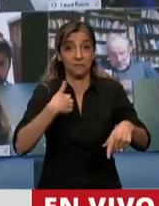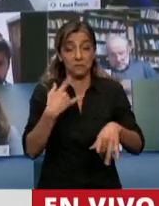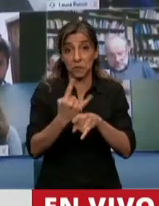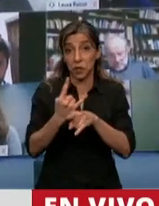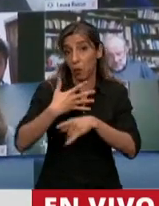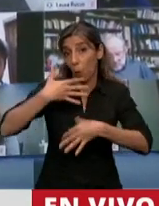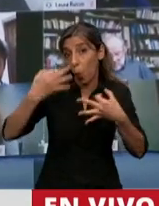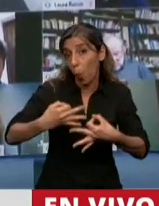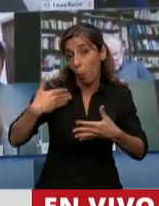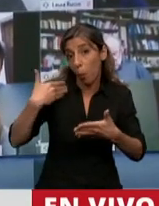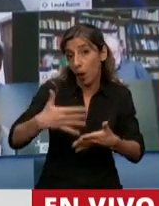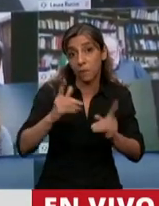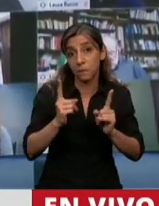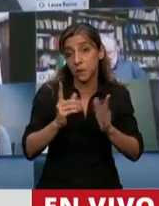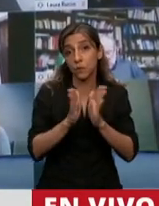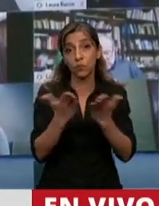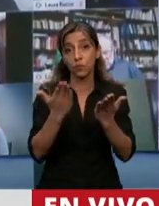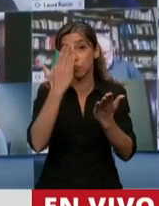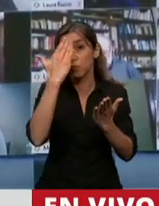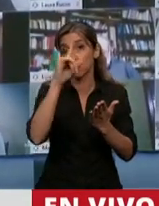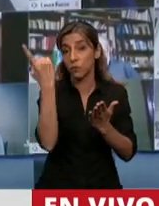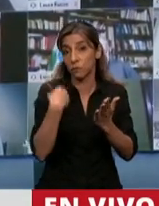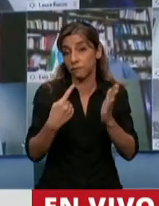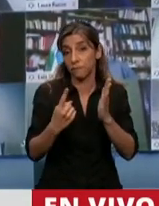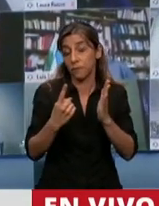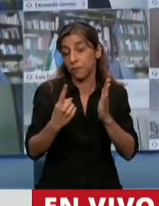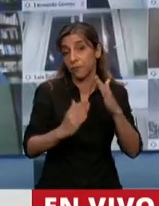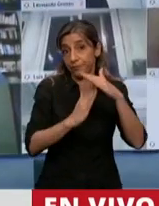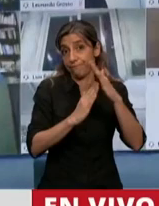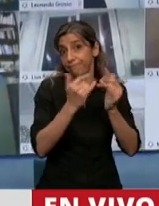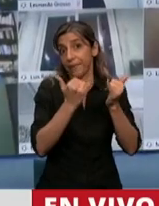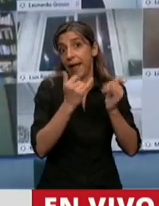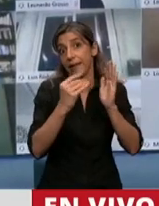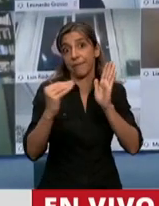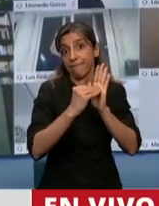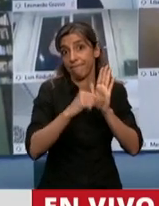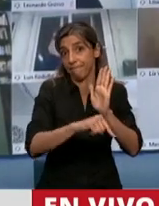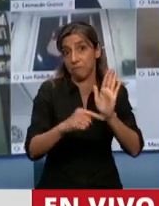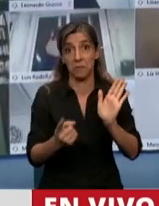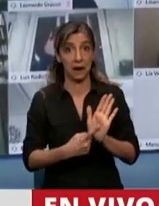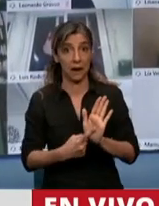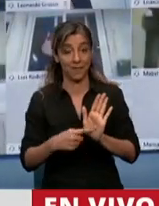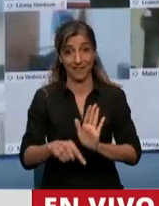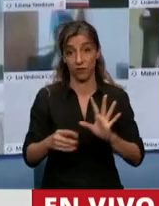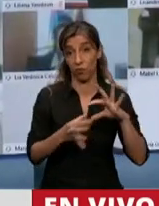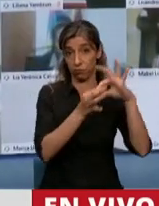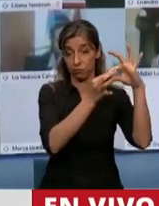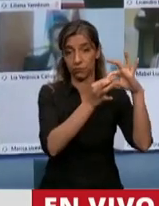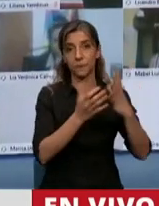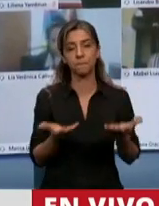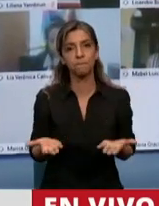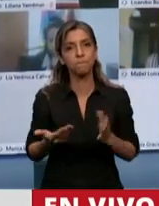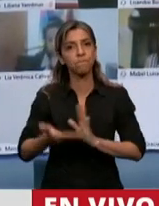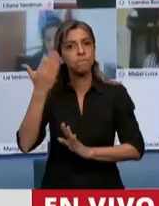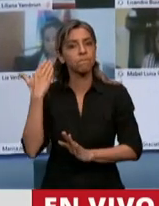acuerdo con lo previsto además en la Constitución Nacional. Sin embargo, a principios de año nos encontramos con la